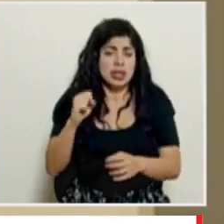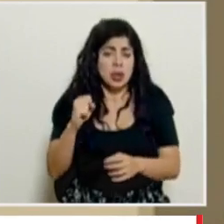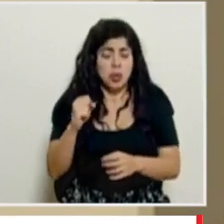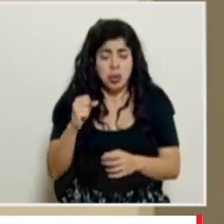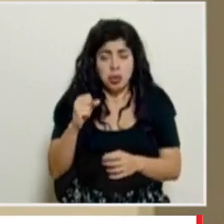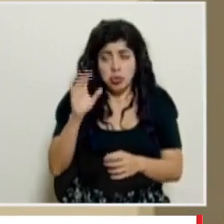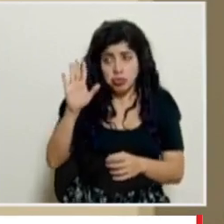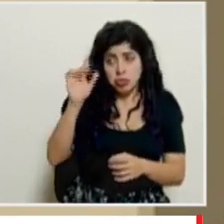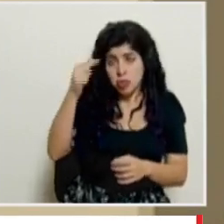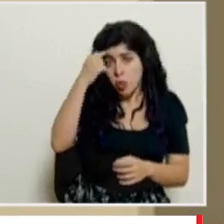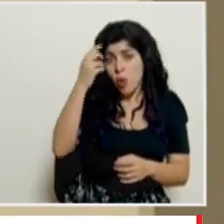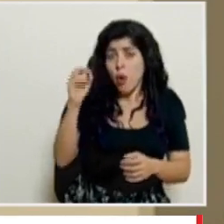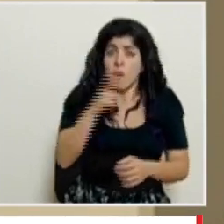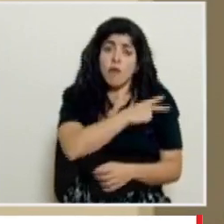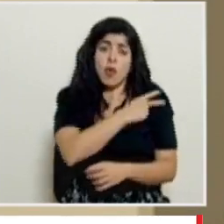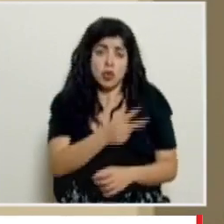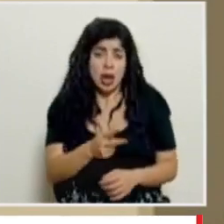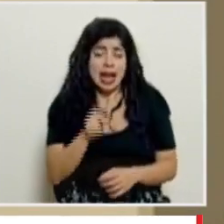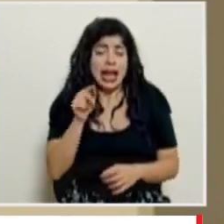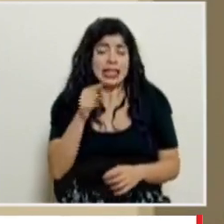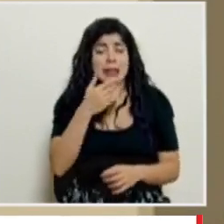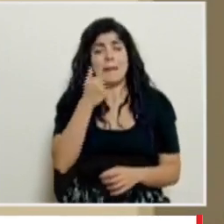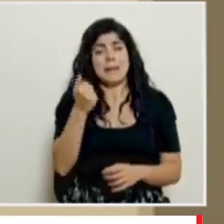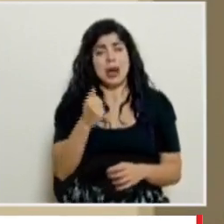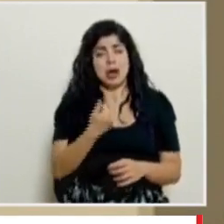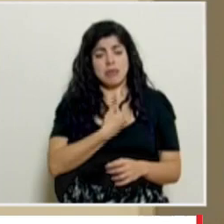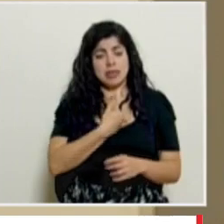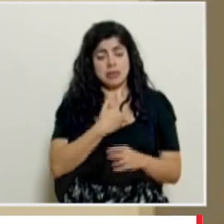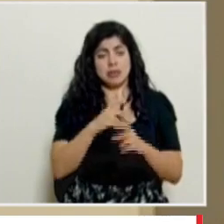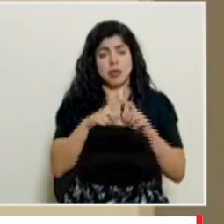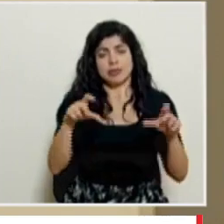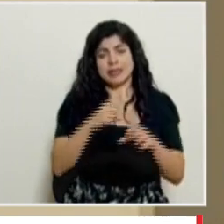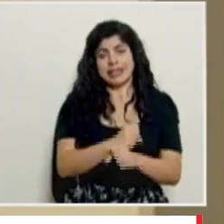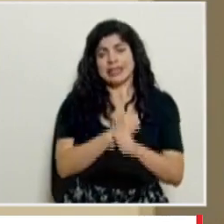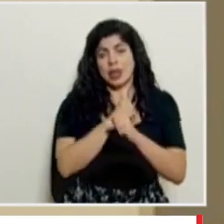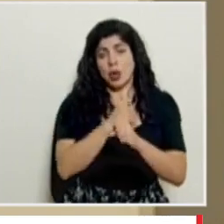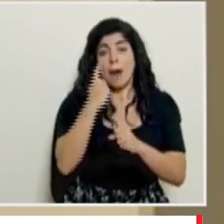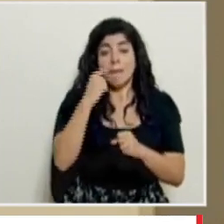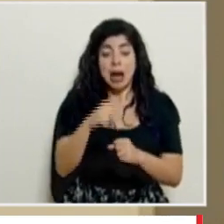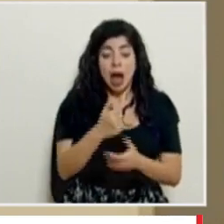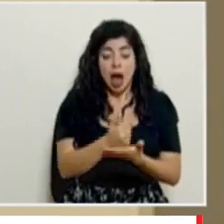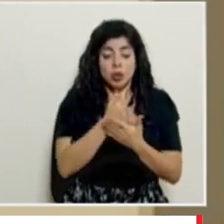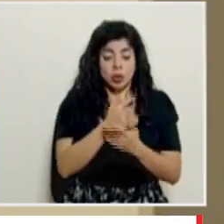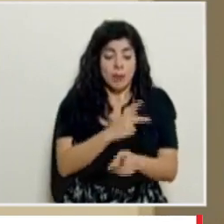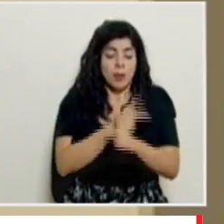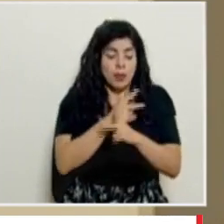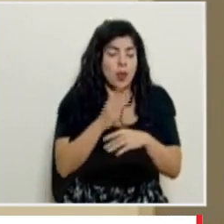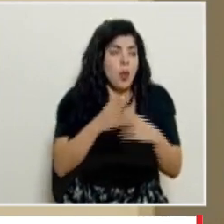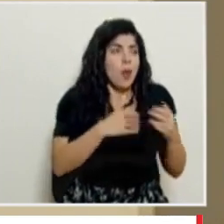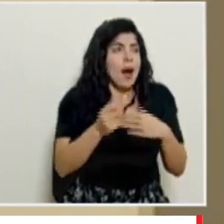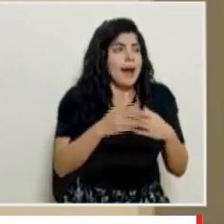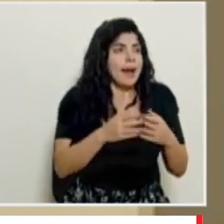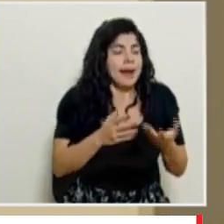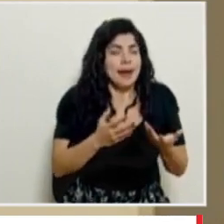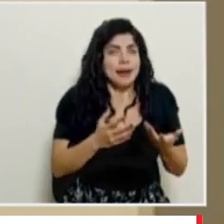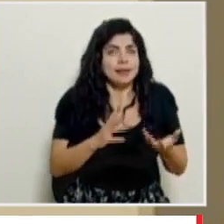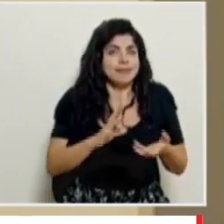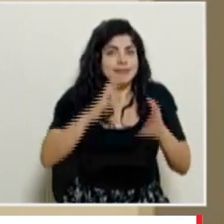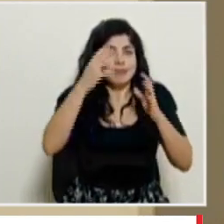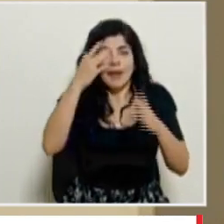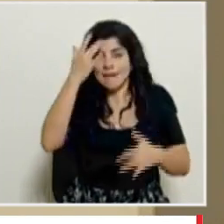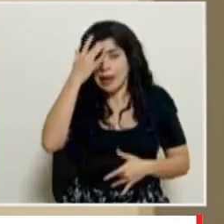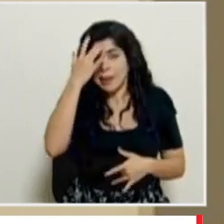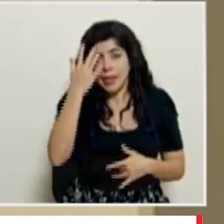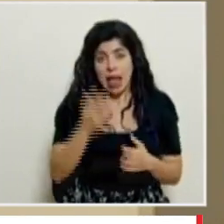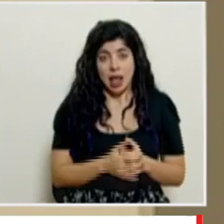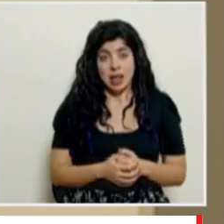algún seguro voluntario es lo ideal estar asegurado porque así también le va a cubrir cualquier otro tipo de enfermedades y